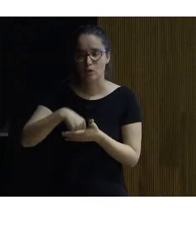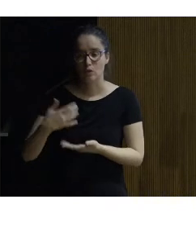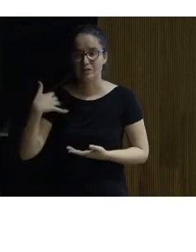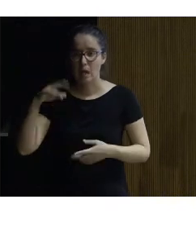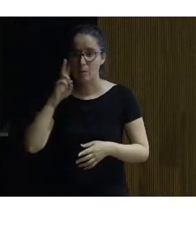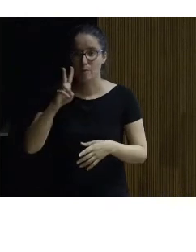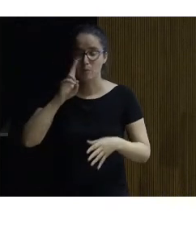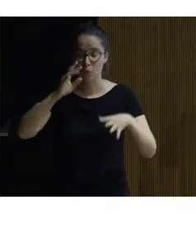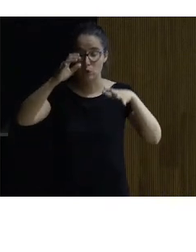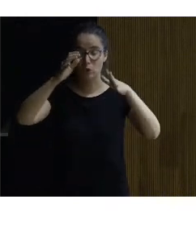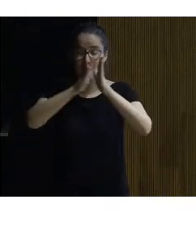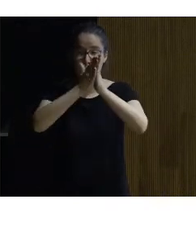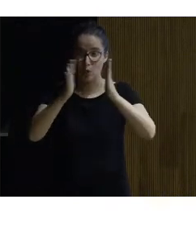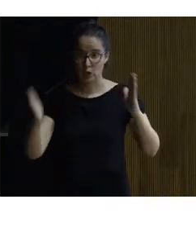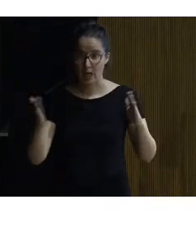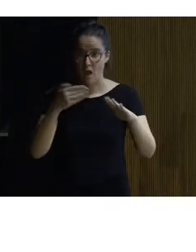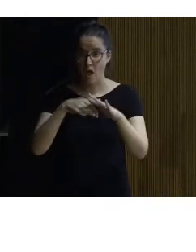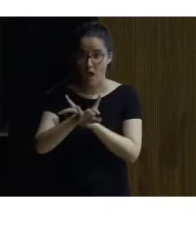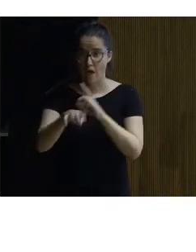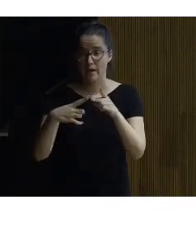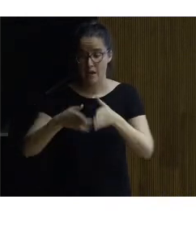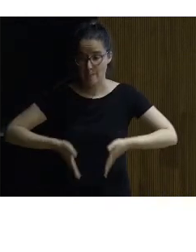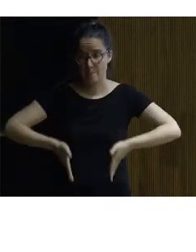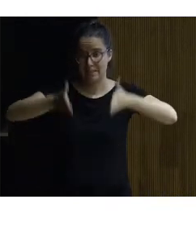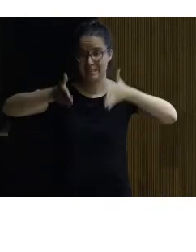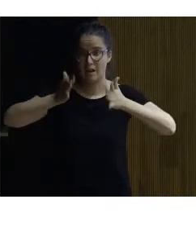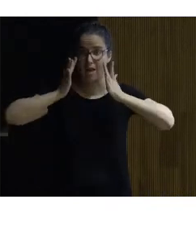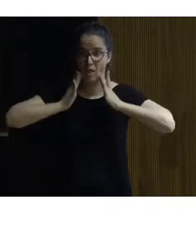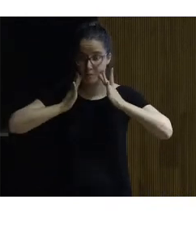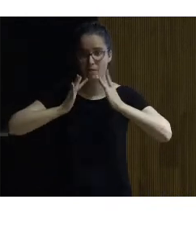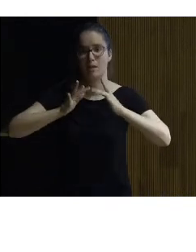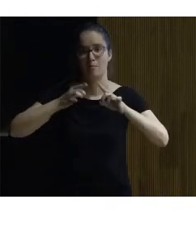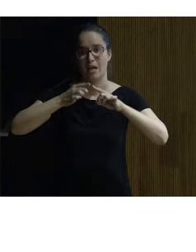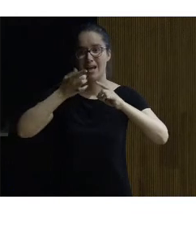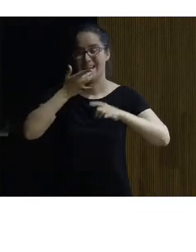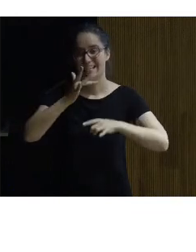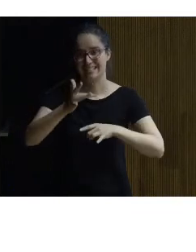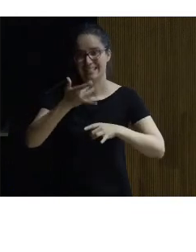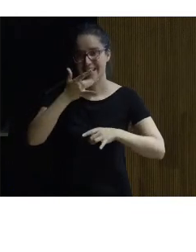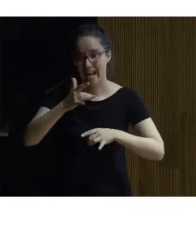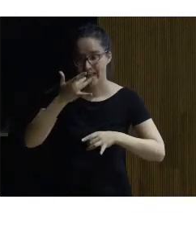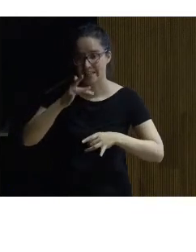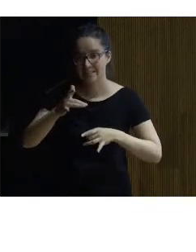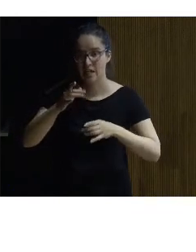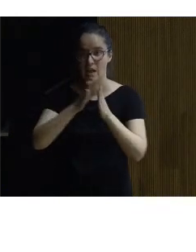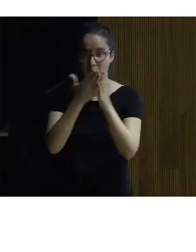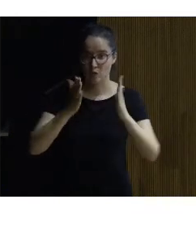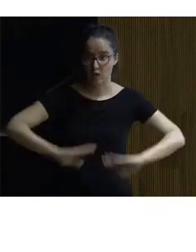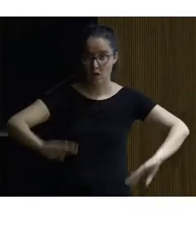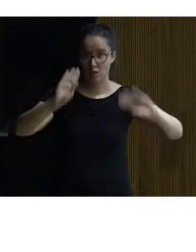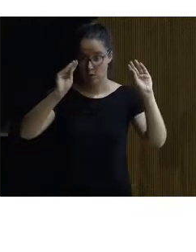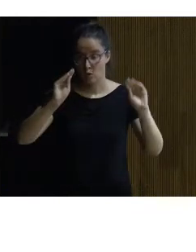vemos la biblioteca la pasarela de limpieza de los cristales de la biblioteca y